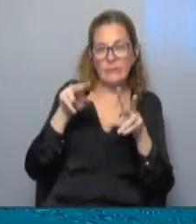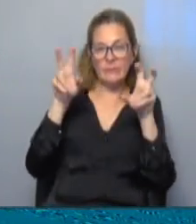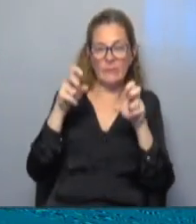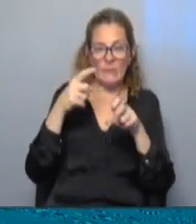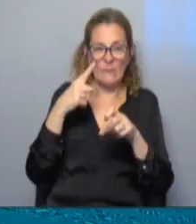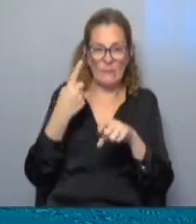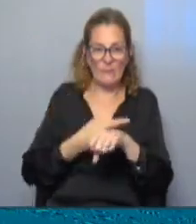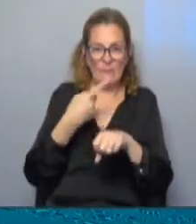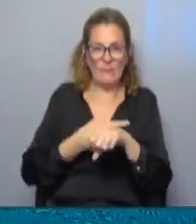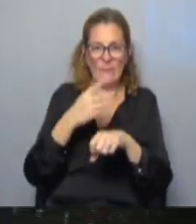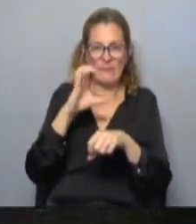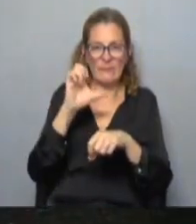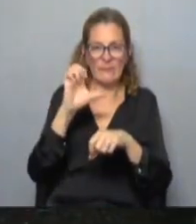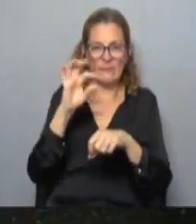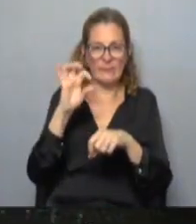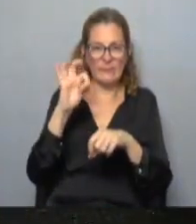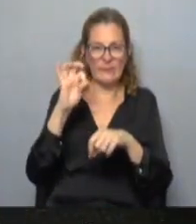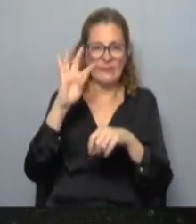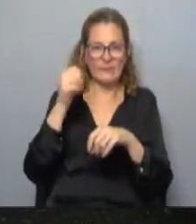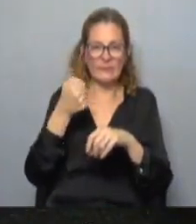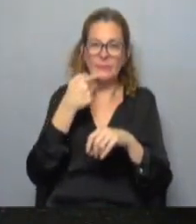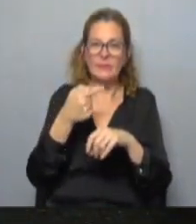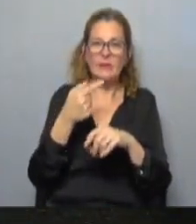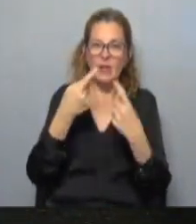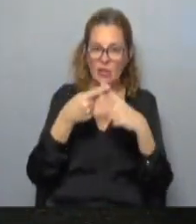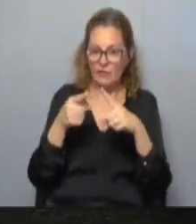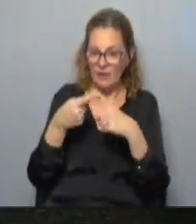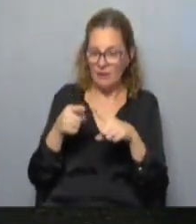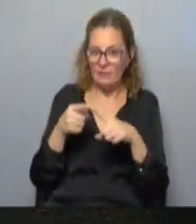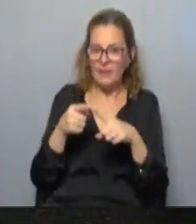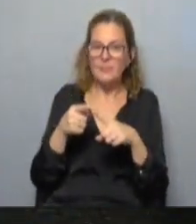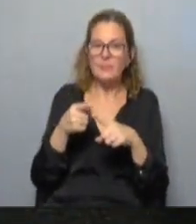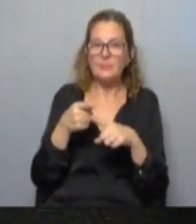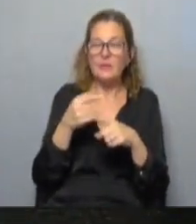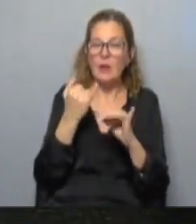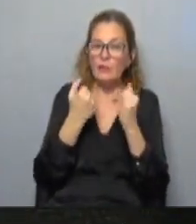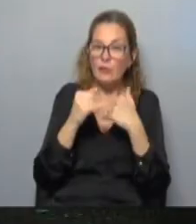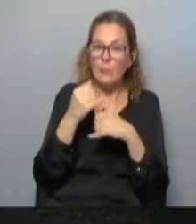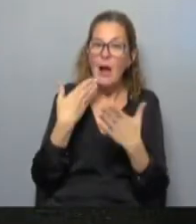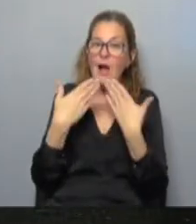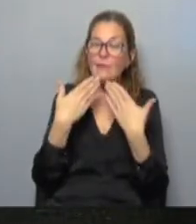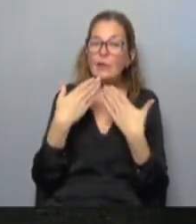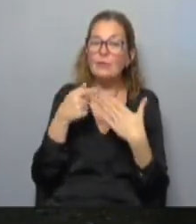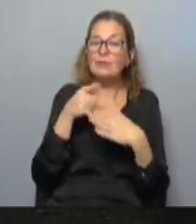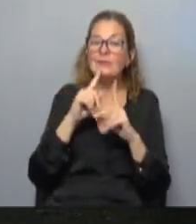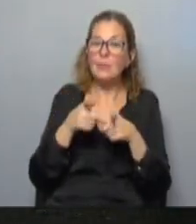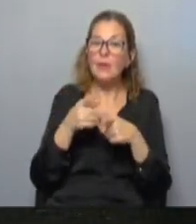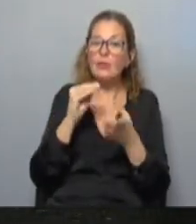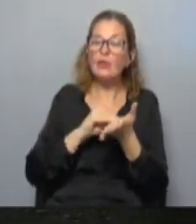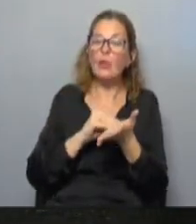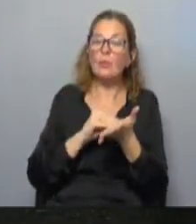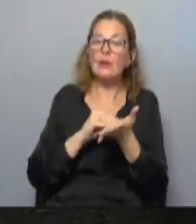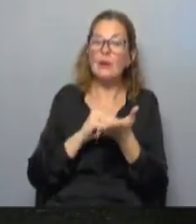unas horas no más el Instituto Cuesta Duarte que distingue entre los distintos rubros que componen este informe habló principalmente sobre